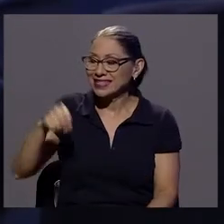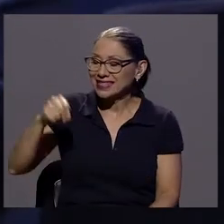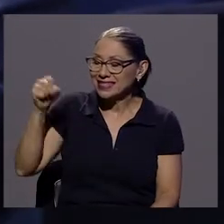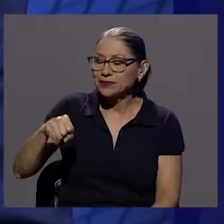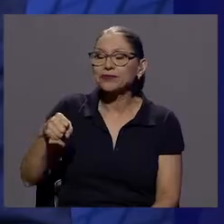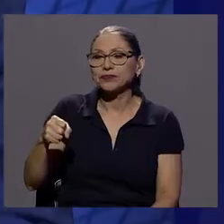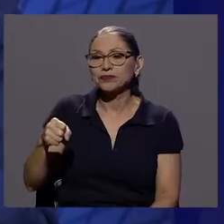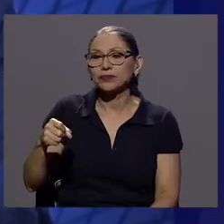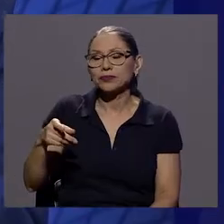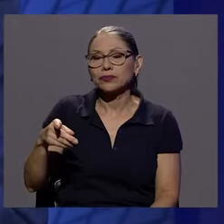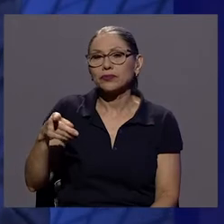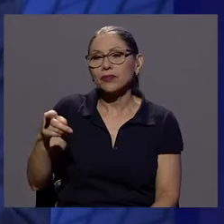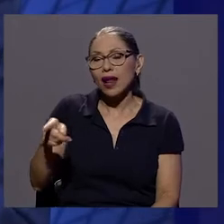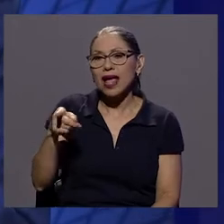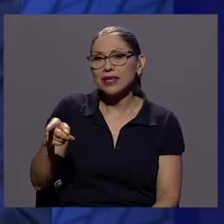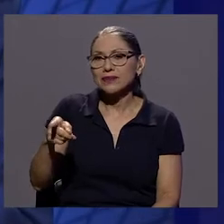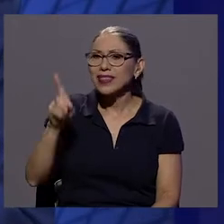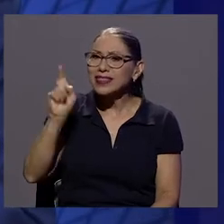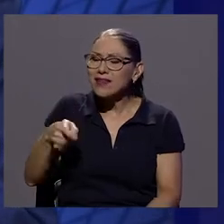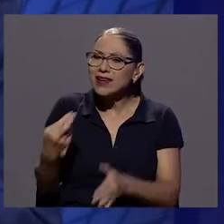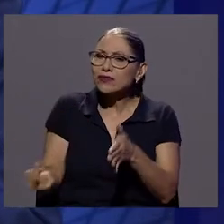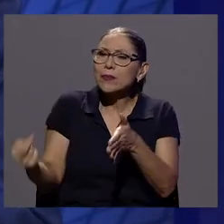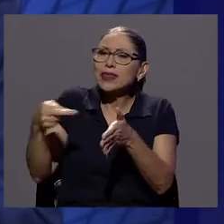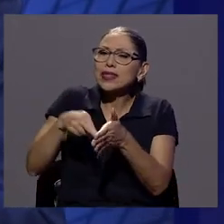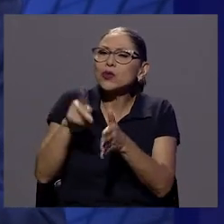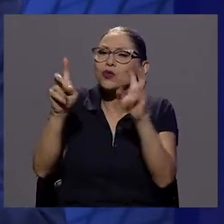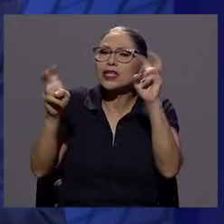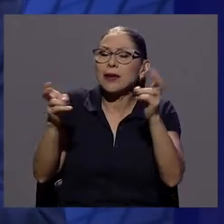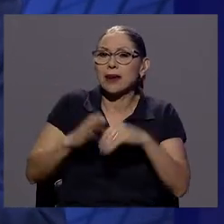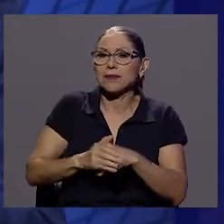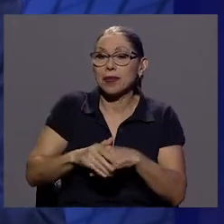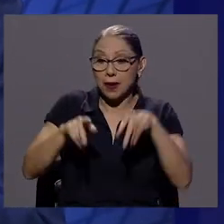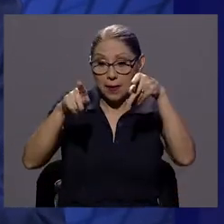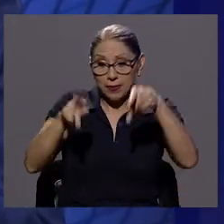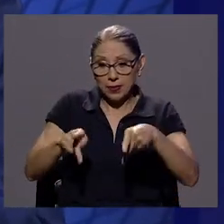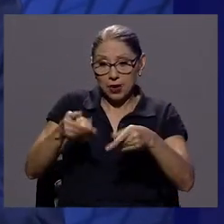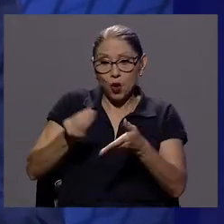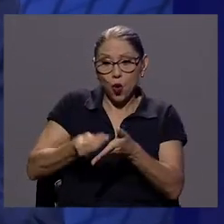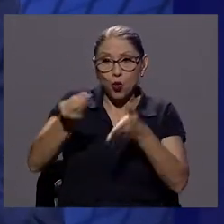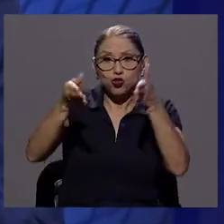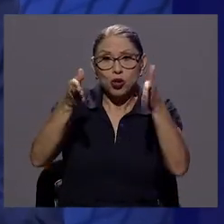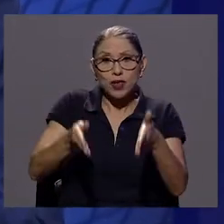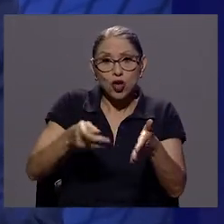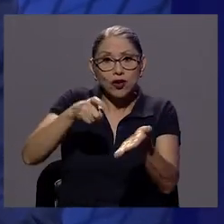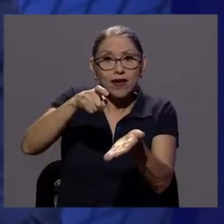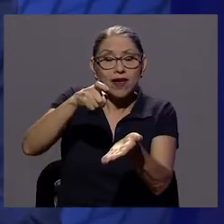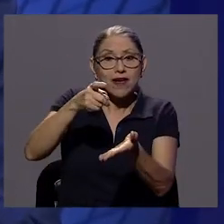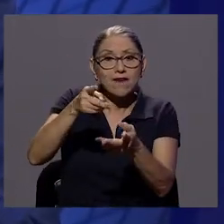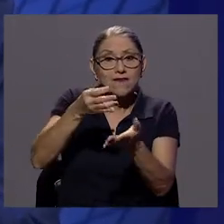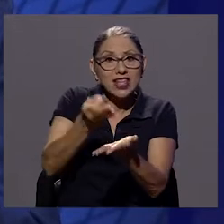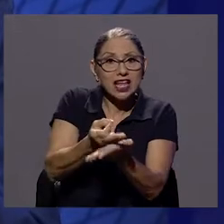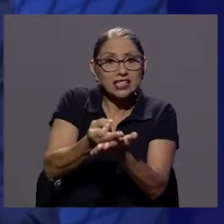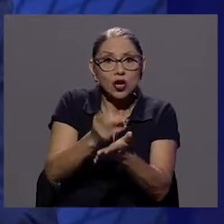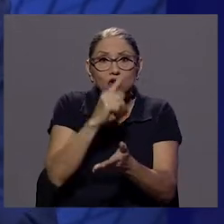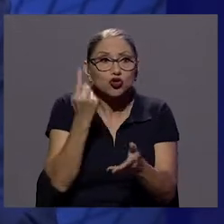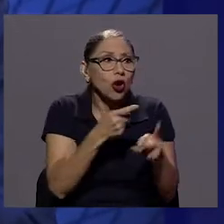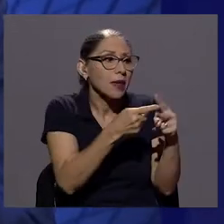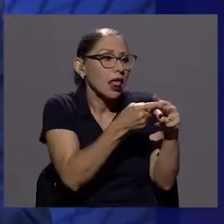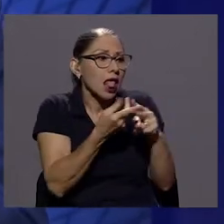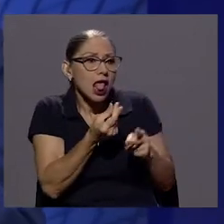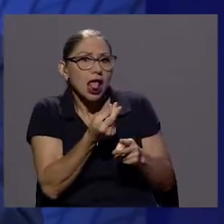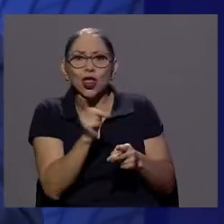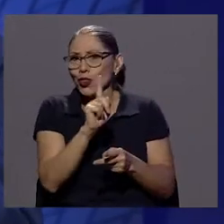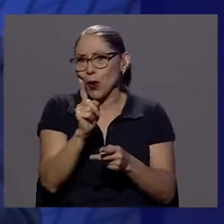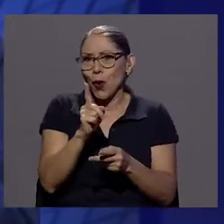Sí, efectivamente, y ahí hay que insistir en un tema y es que el consumidor financiero no es consumidor solo de deuda. Tiene cuentas de